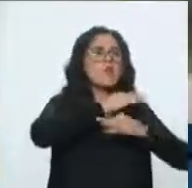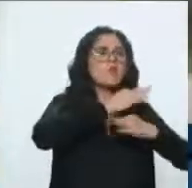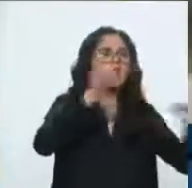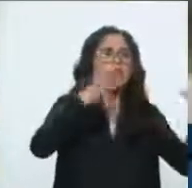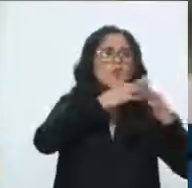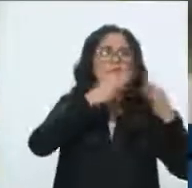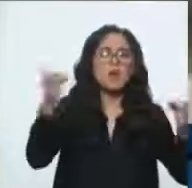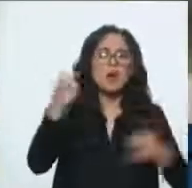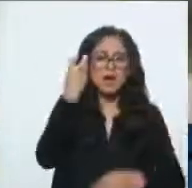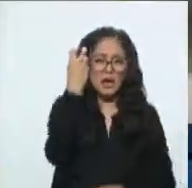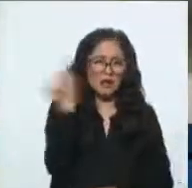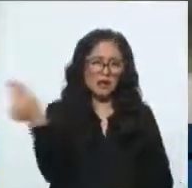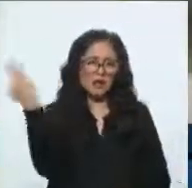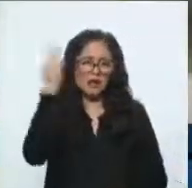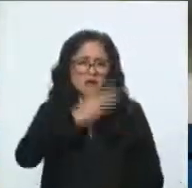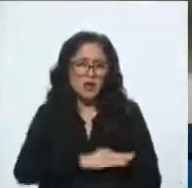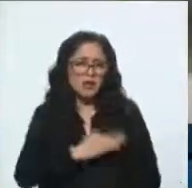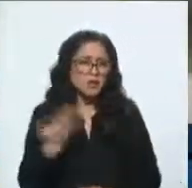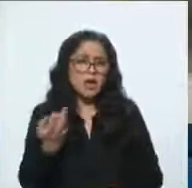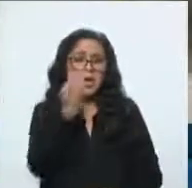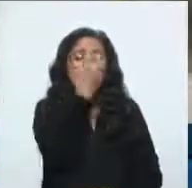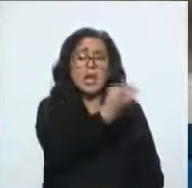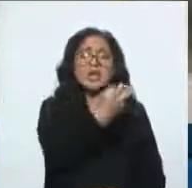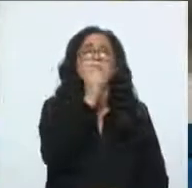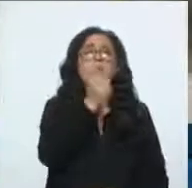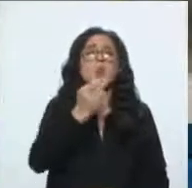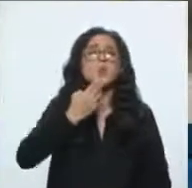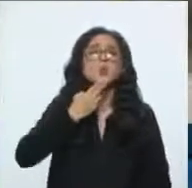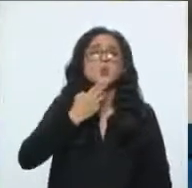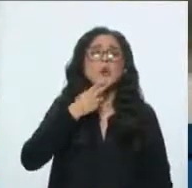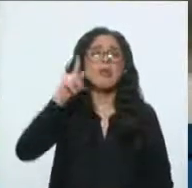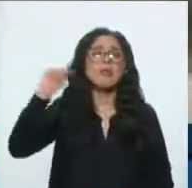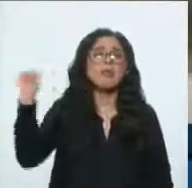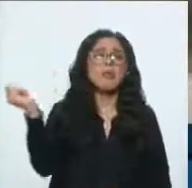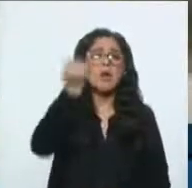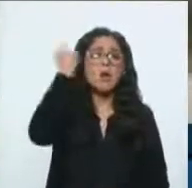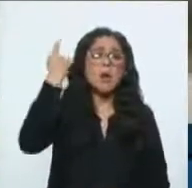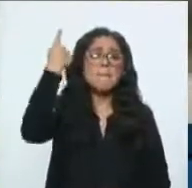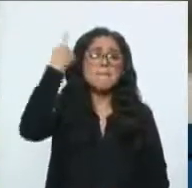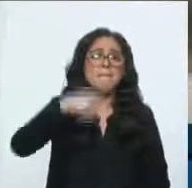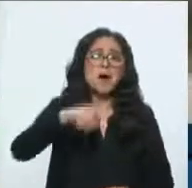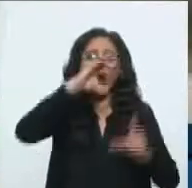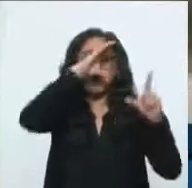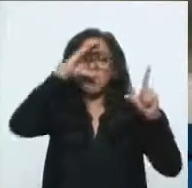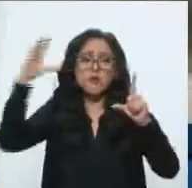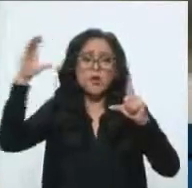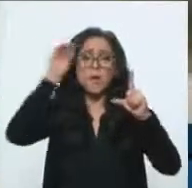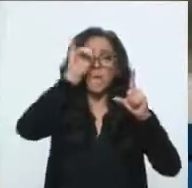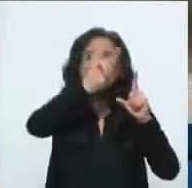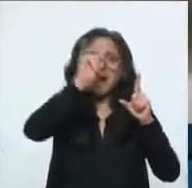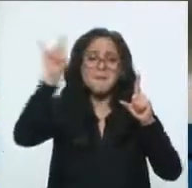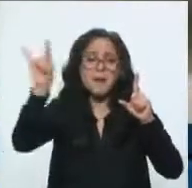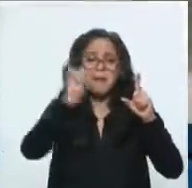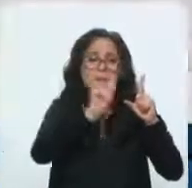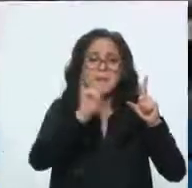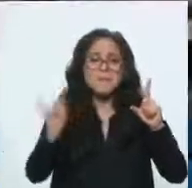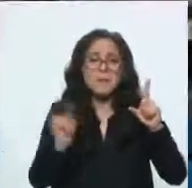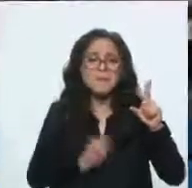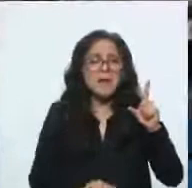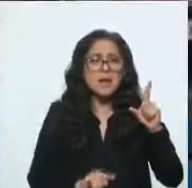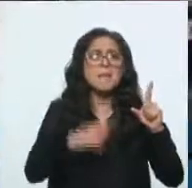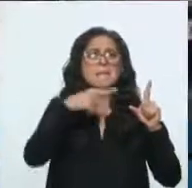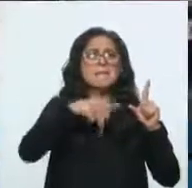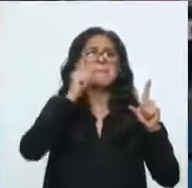pasando, y esto fue gracias a una herramienta que se usa para analizar imágenes en conflictos, en protestas, para justamente